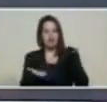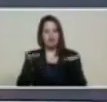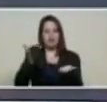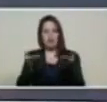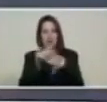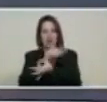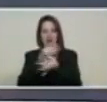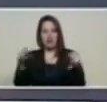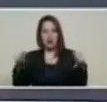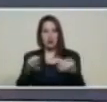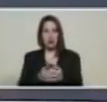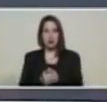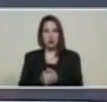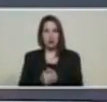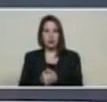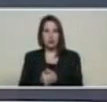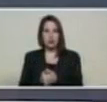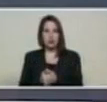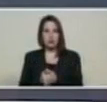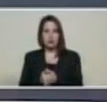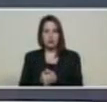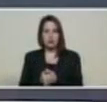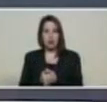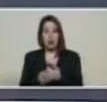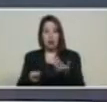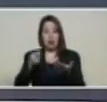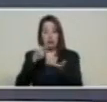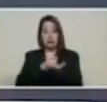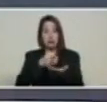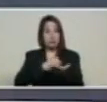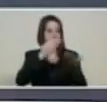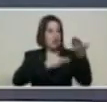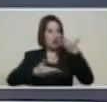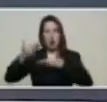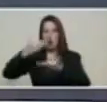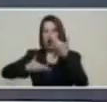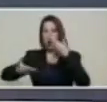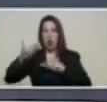perfecto para el valor y el intercambio